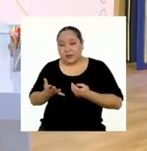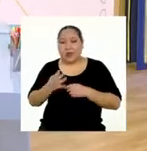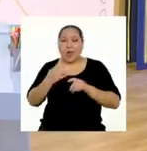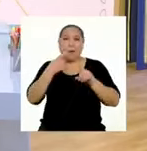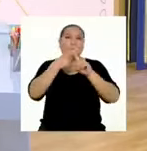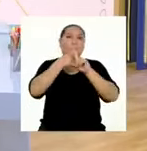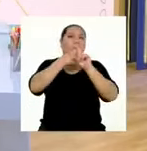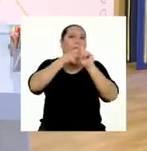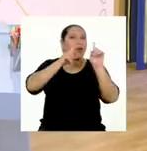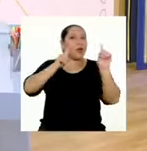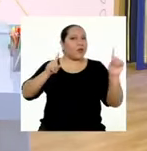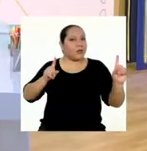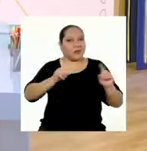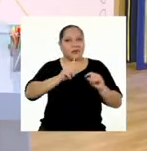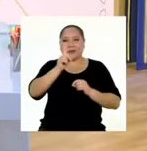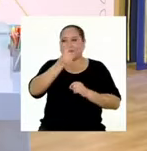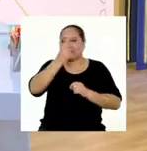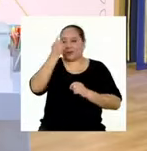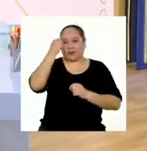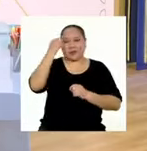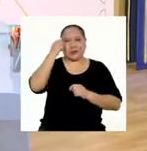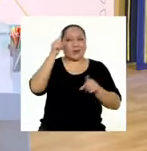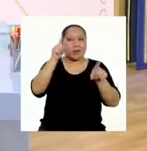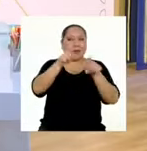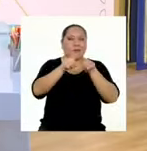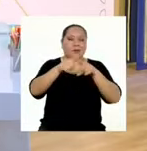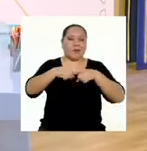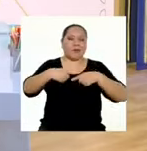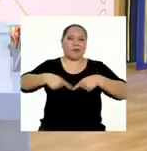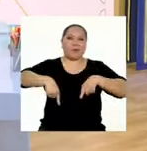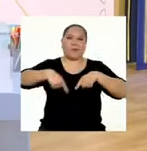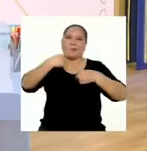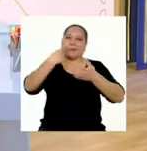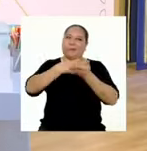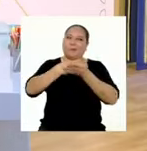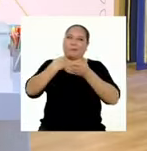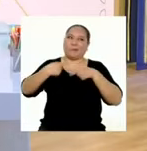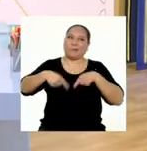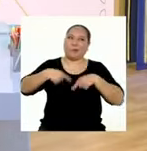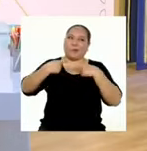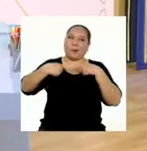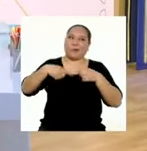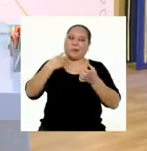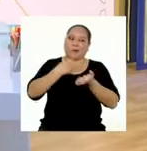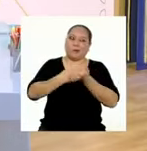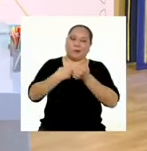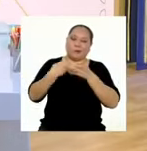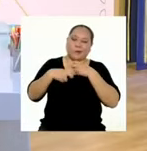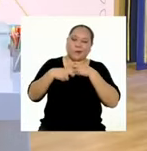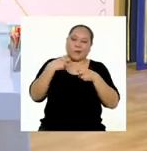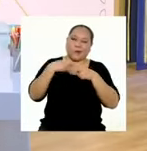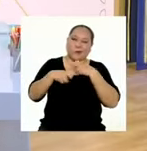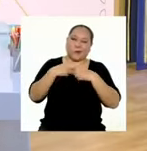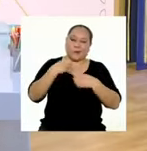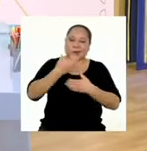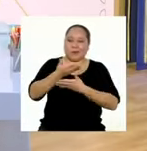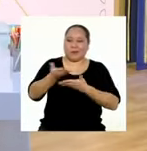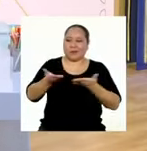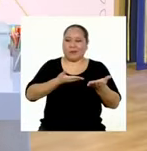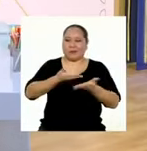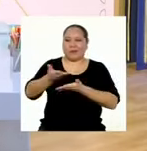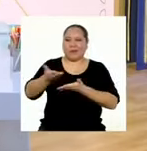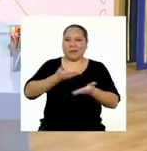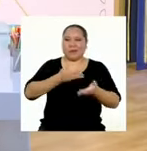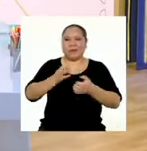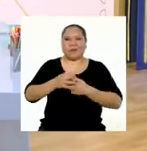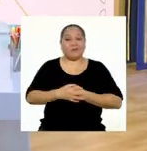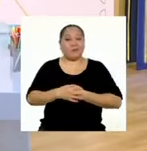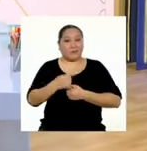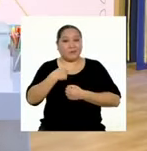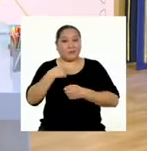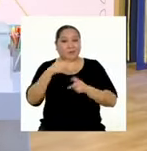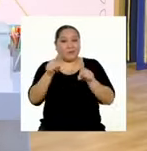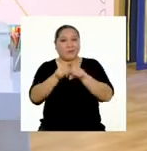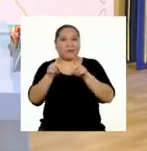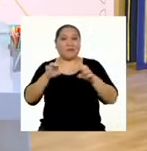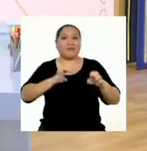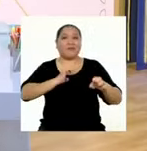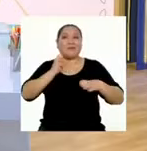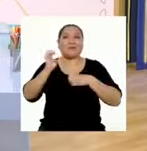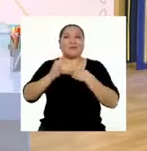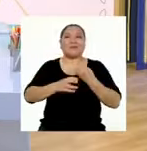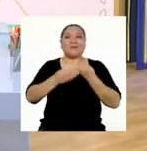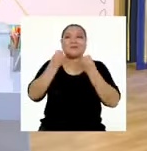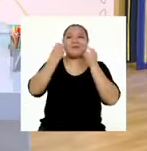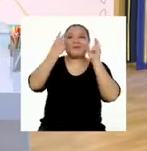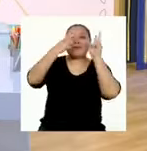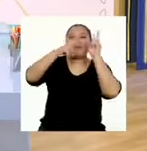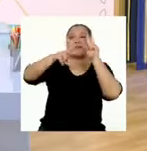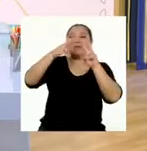Pero no creas, también se generan problemas de convivencia. Ya te contaré. Sí, yo también estoy muy emocionado por ver